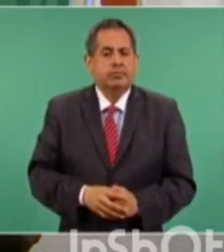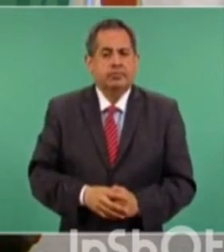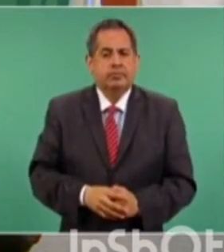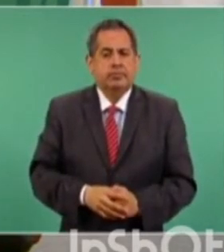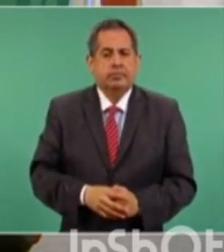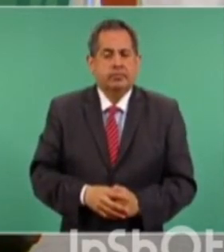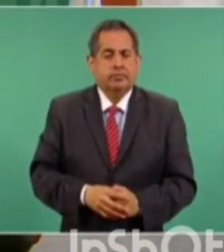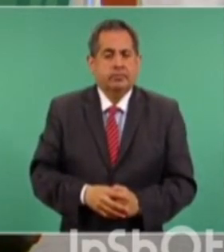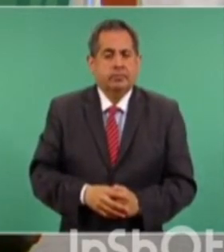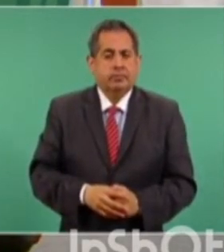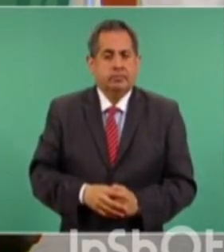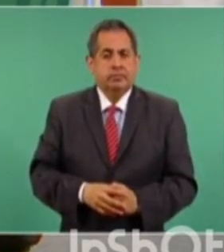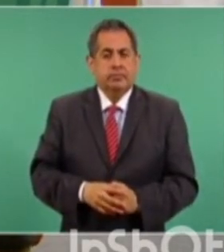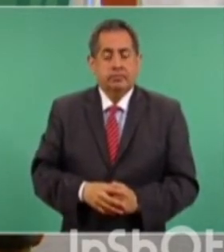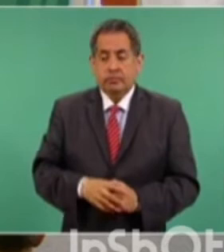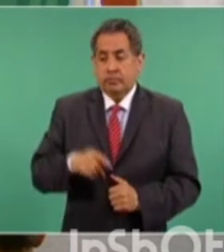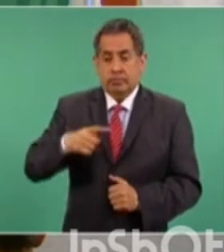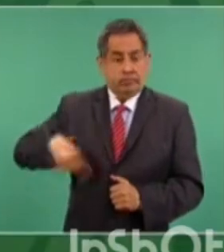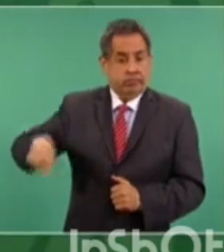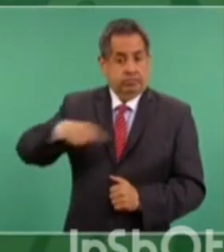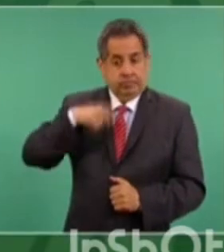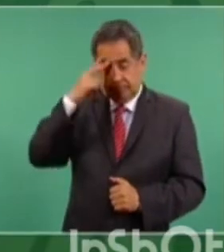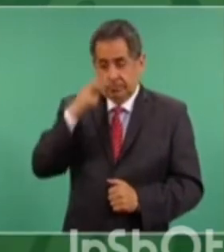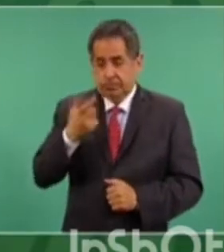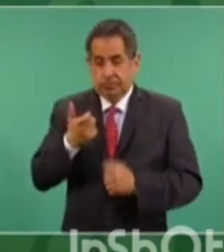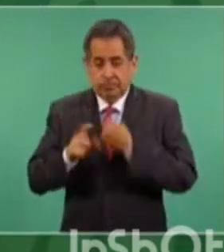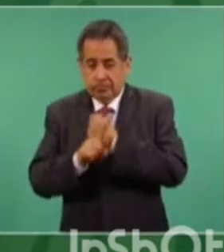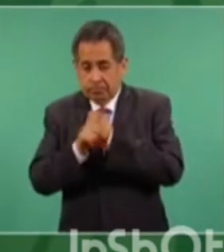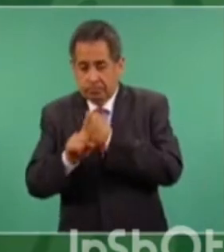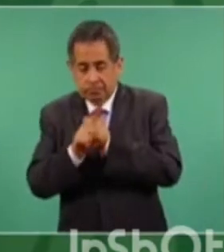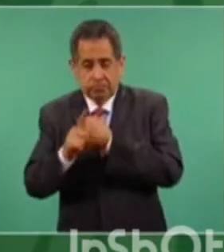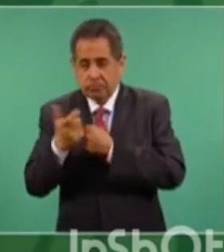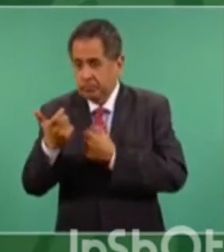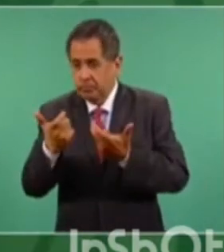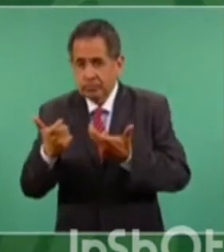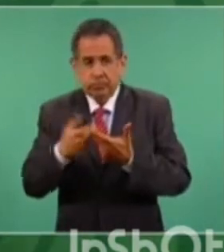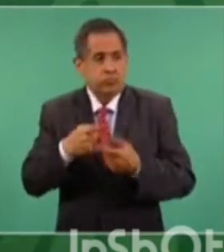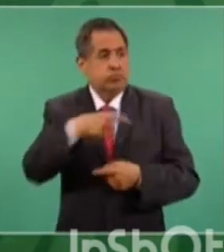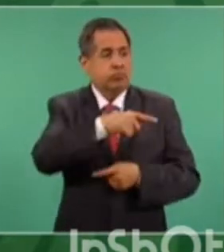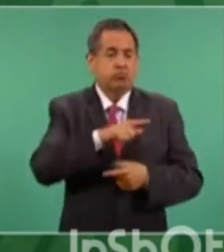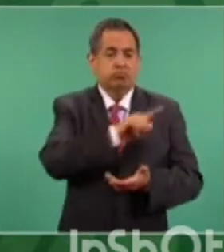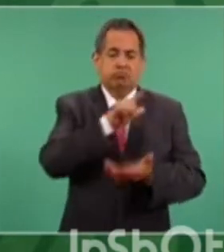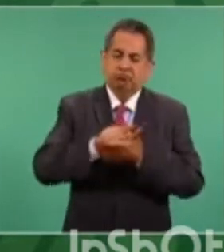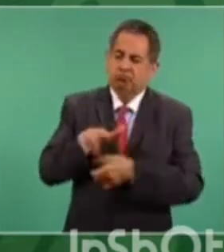Los problemas de índole económico y social no se resuelven con medidas coercitivas.